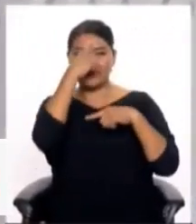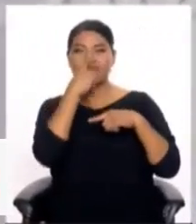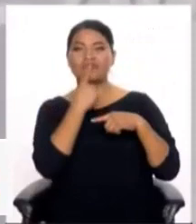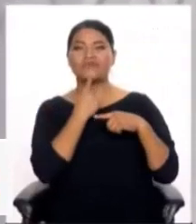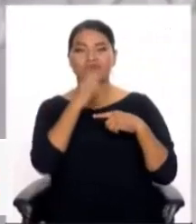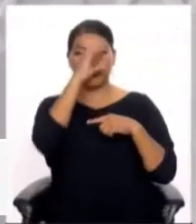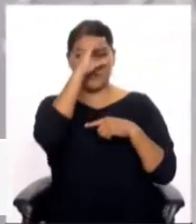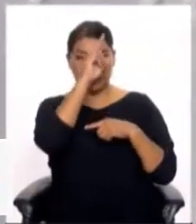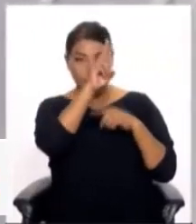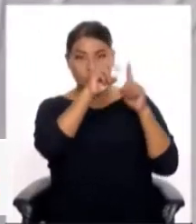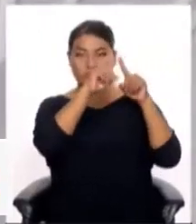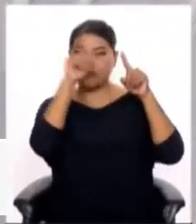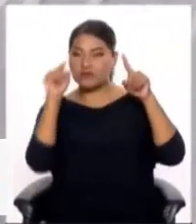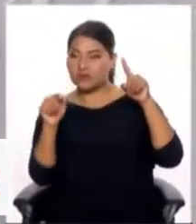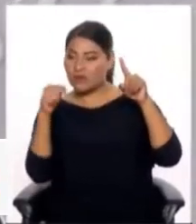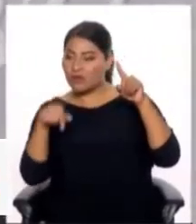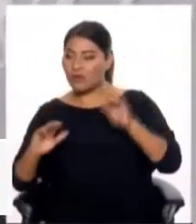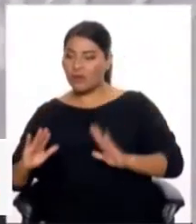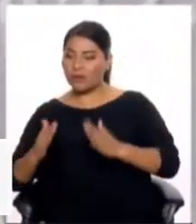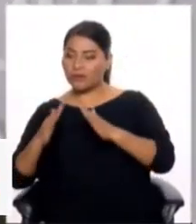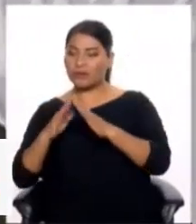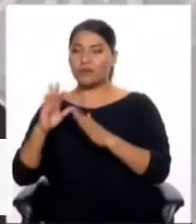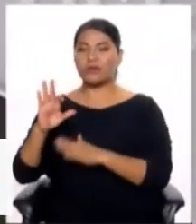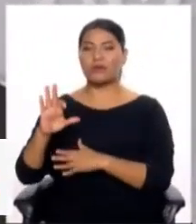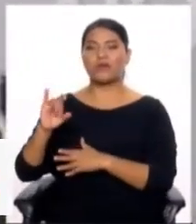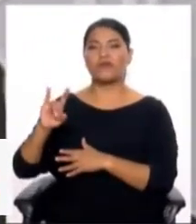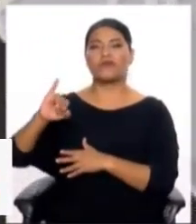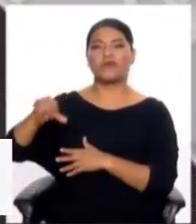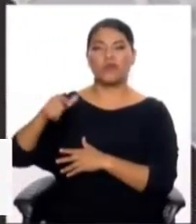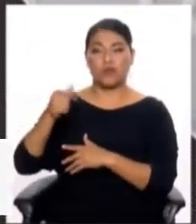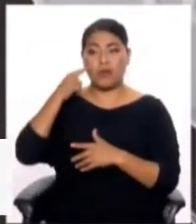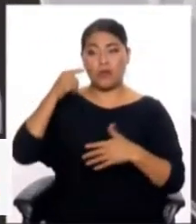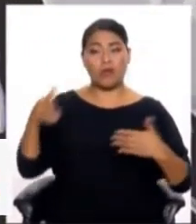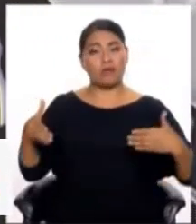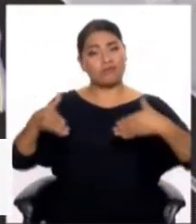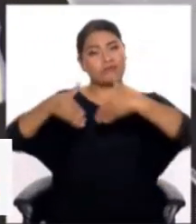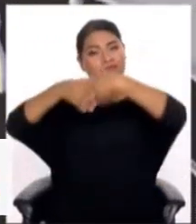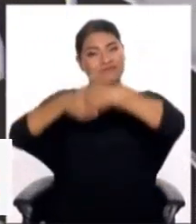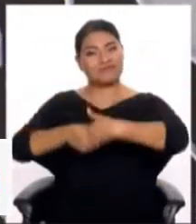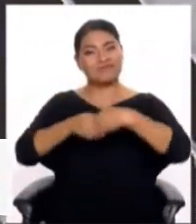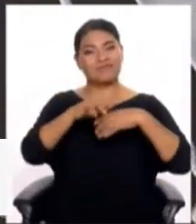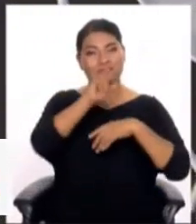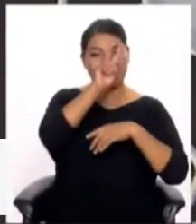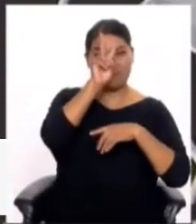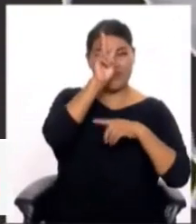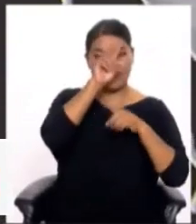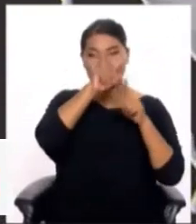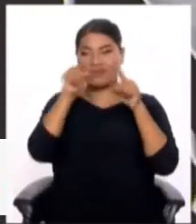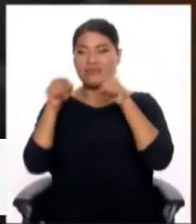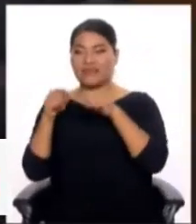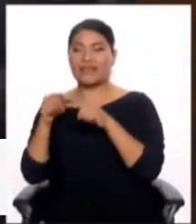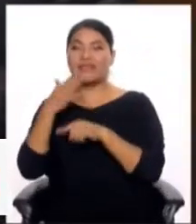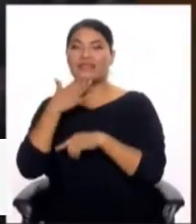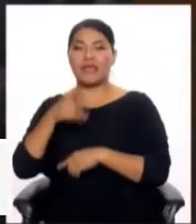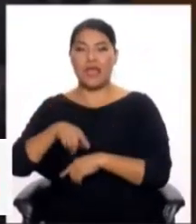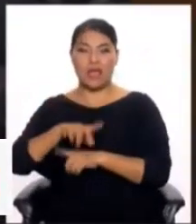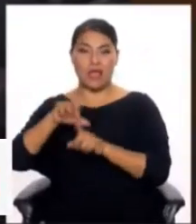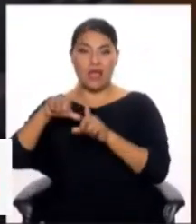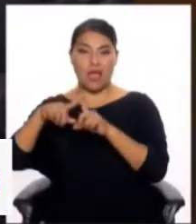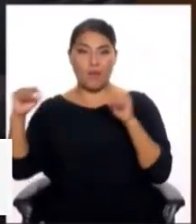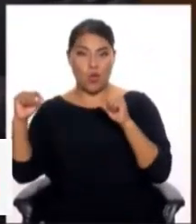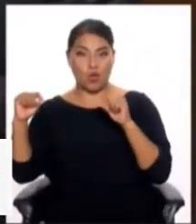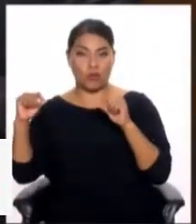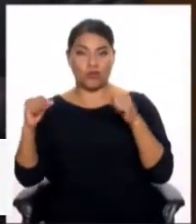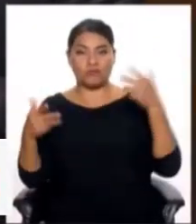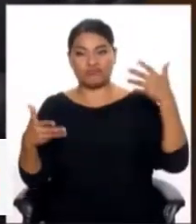del establecimiento de relaciones diplomáticas entre Perú y Japón. La moneda tiene la denominación de un sol, pero